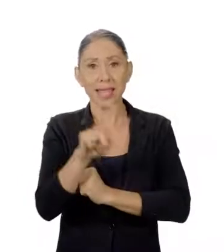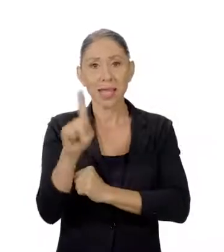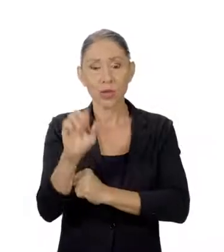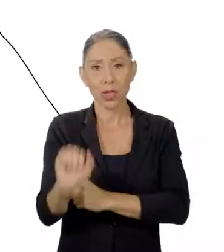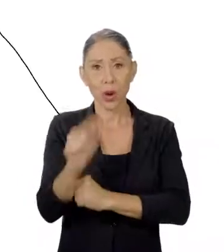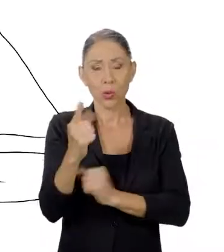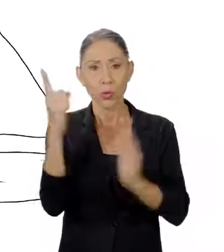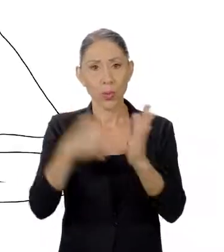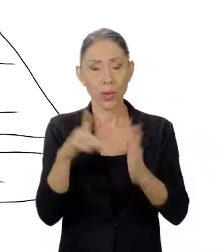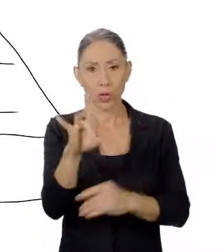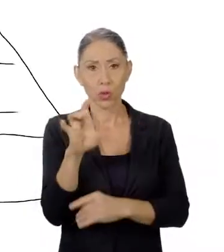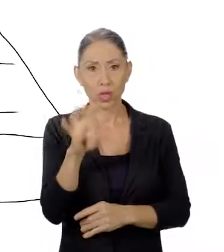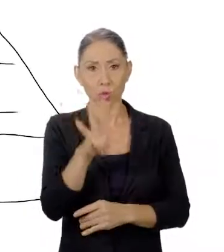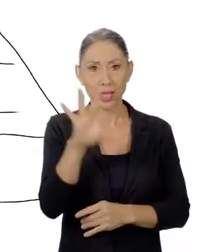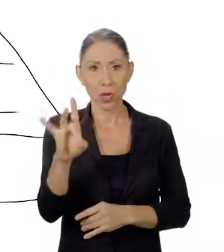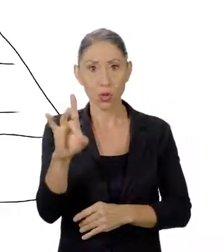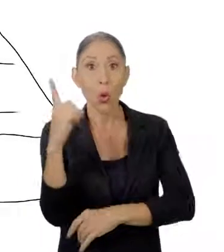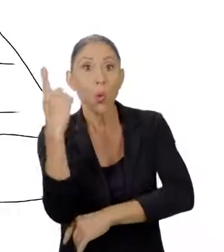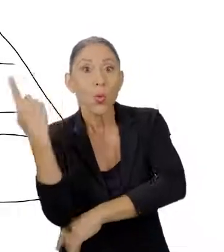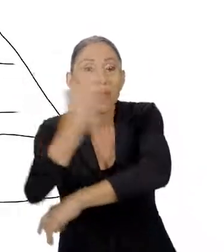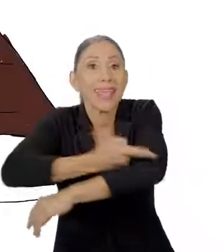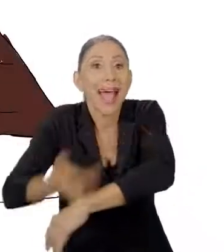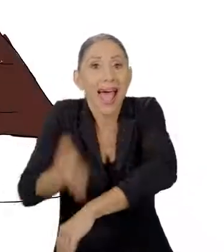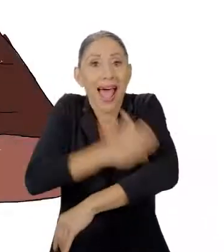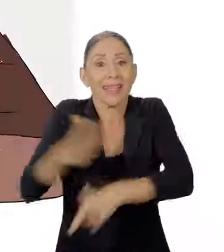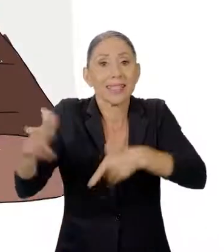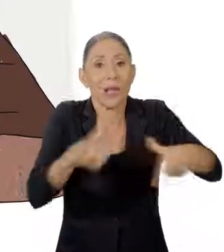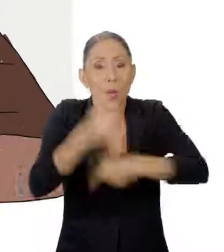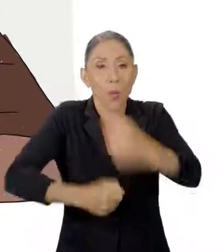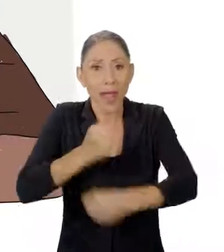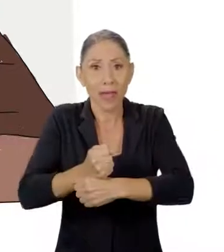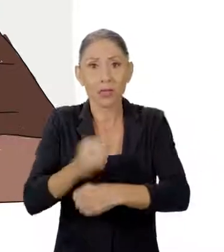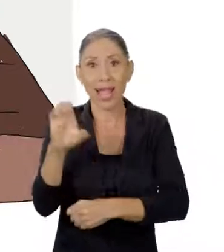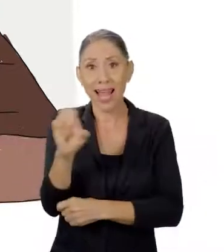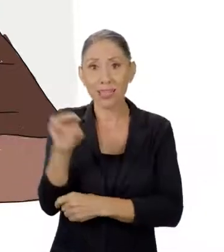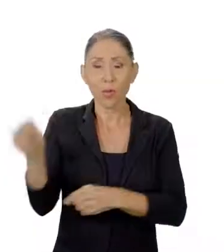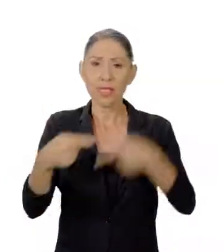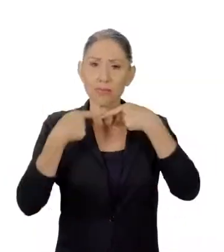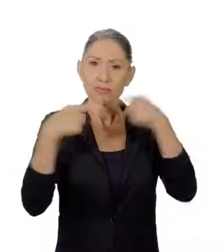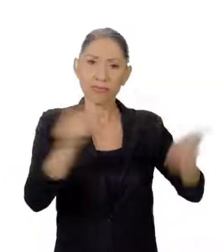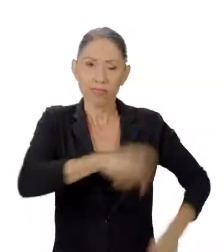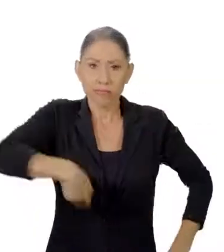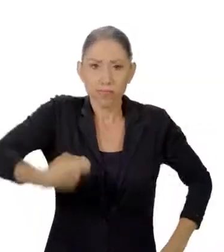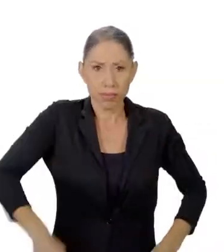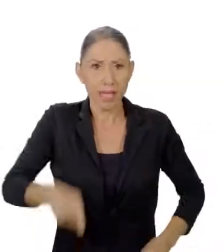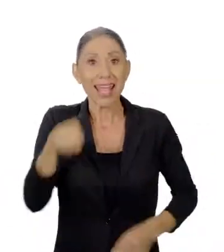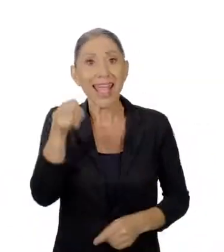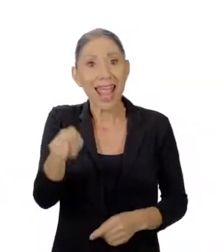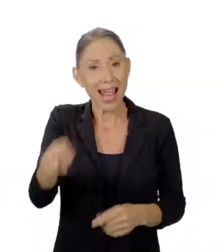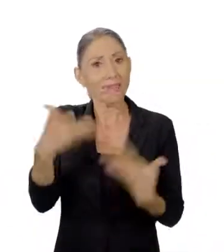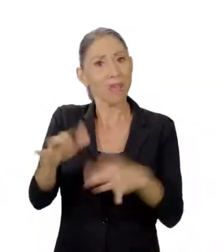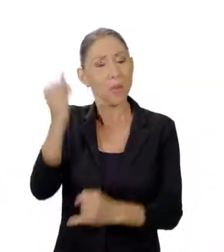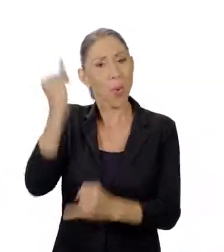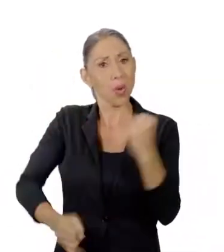de agosto de 1848, un día antes de su cumpleaños, Castro Madriz emitió el decreto que lo convertía en el